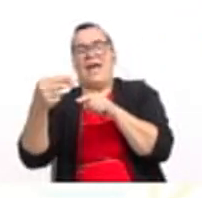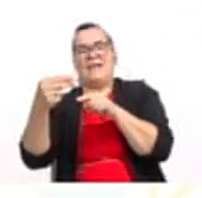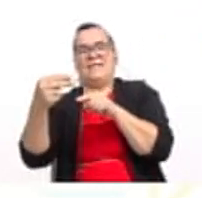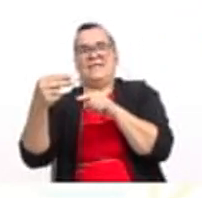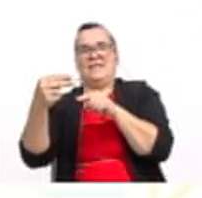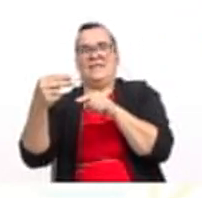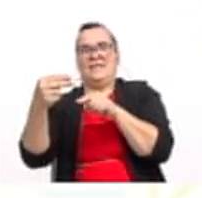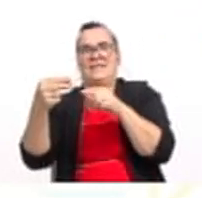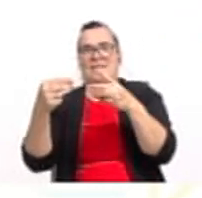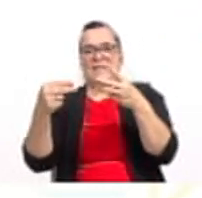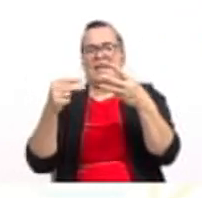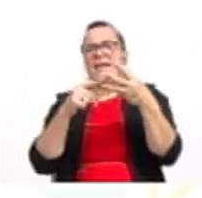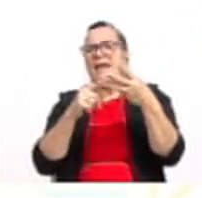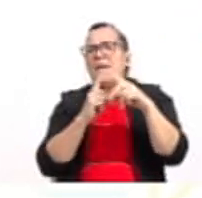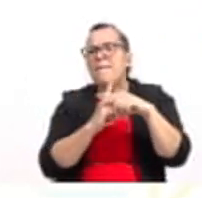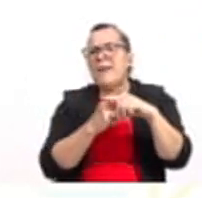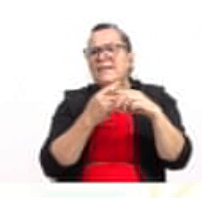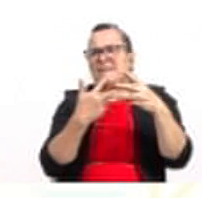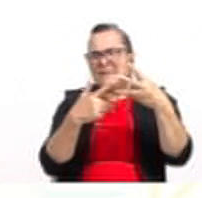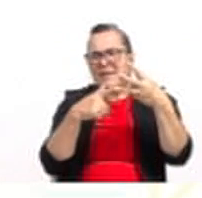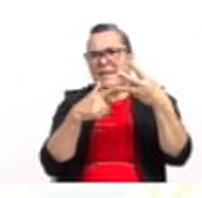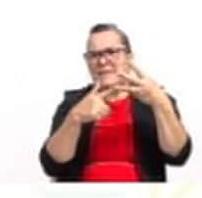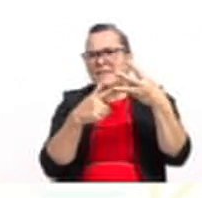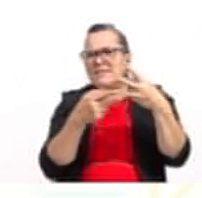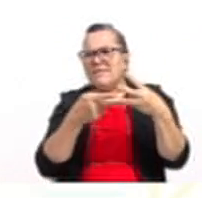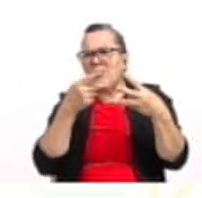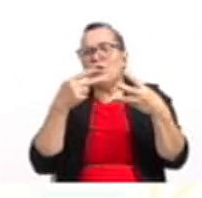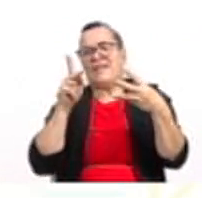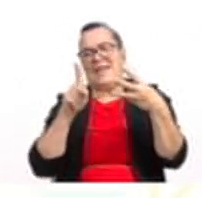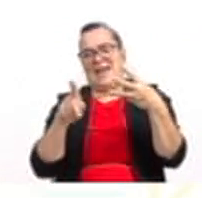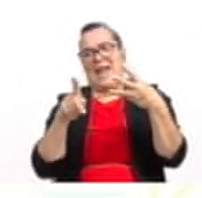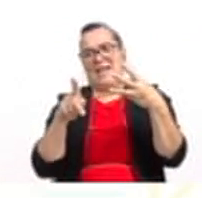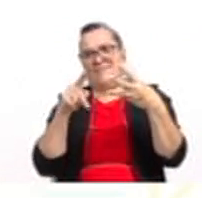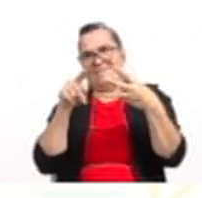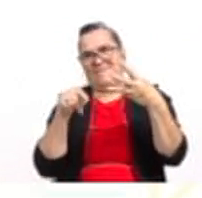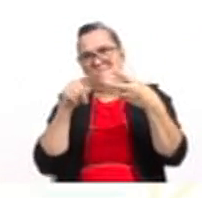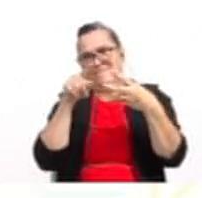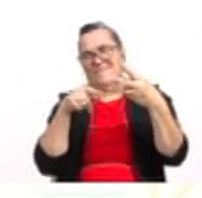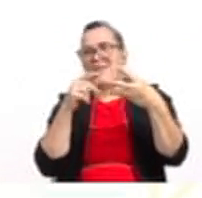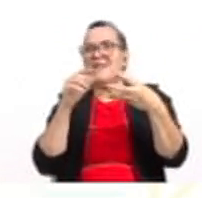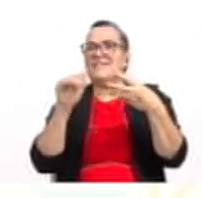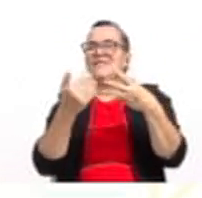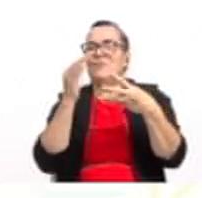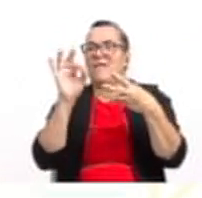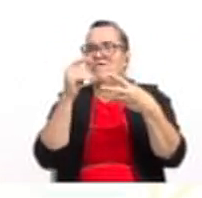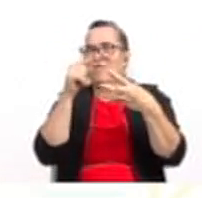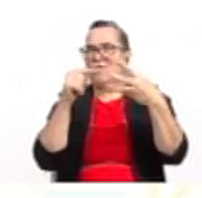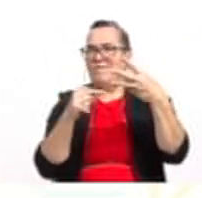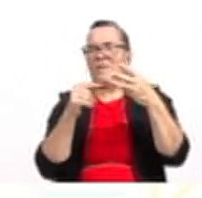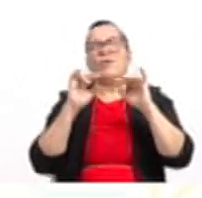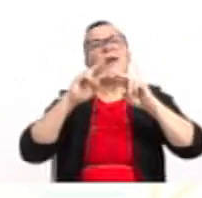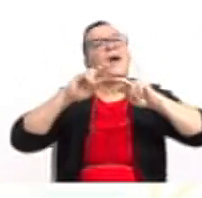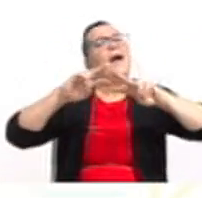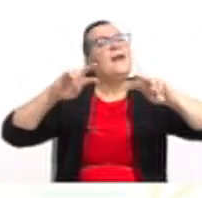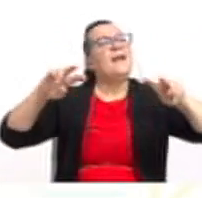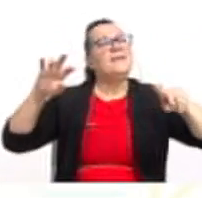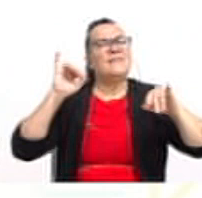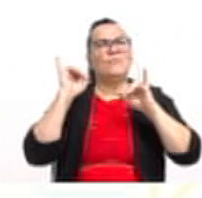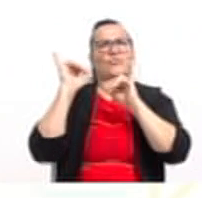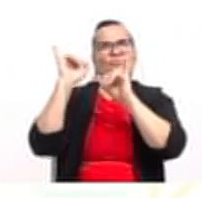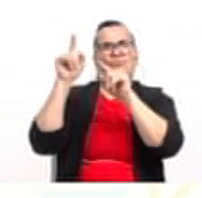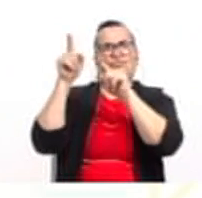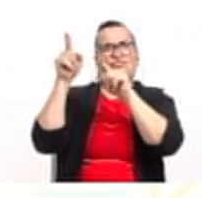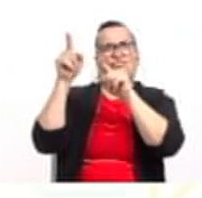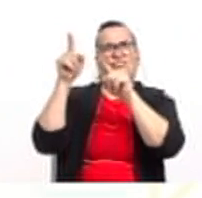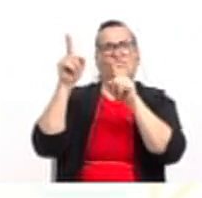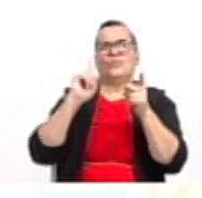Y que ese más 3 va a representar el valor de quién? De k. En esta nueva forma. Ahora bien, analicemos esta forma. Primero,